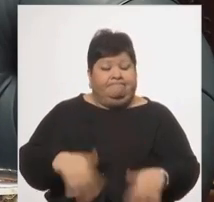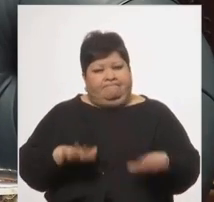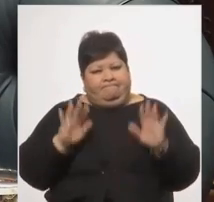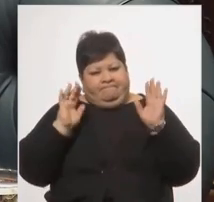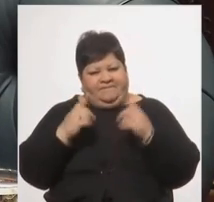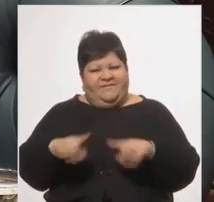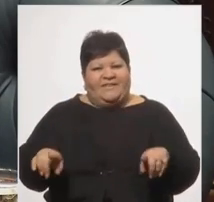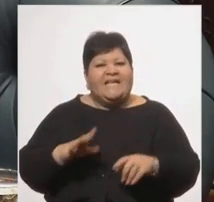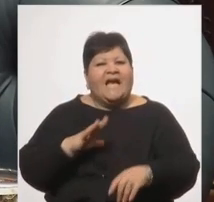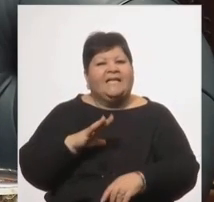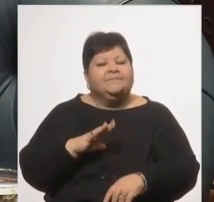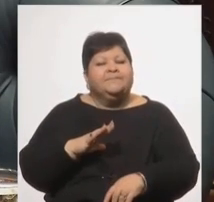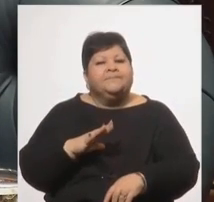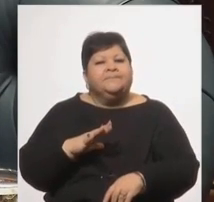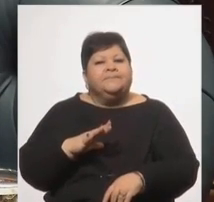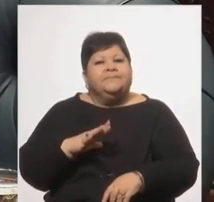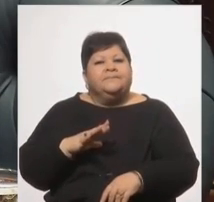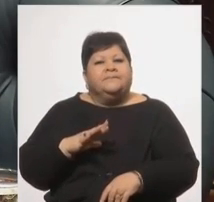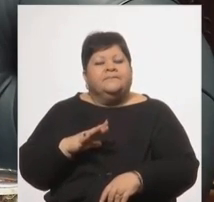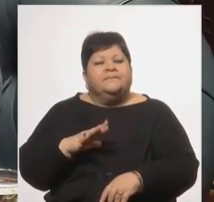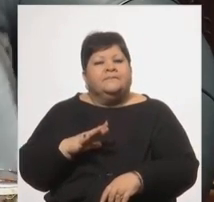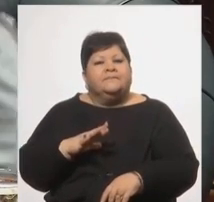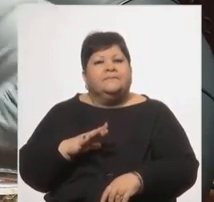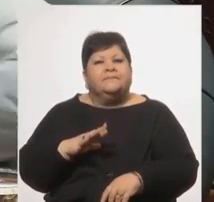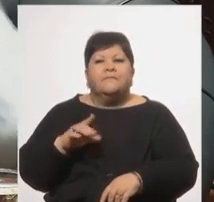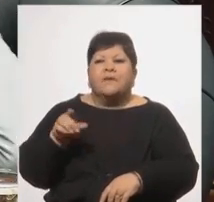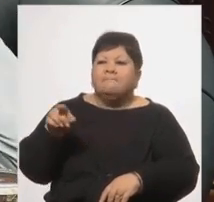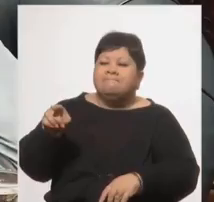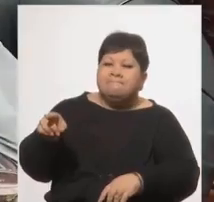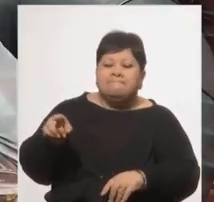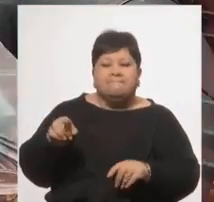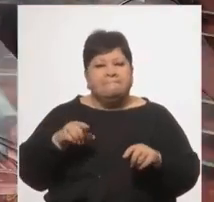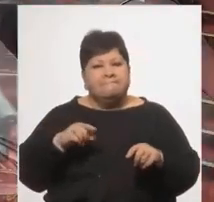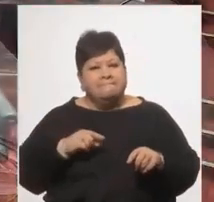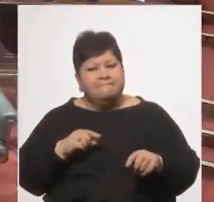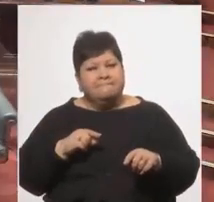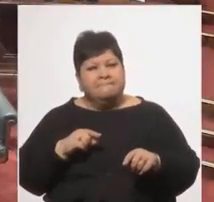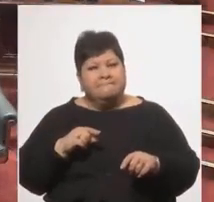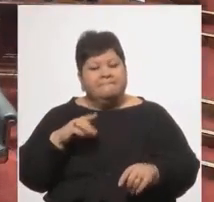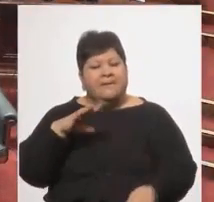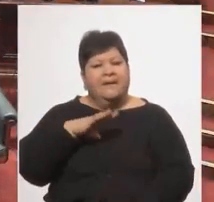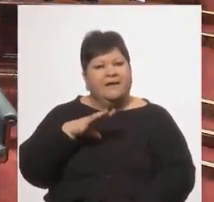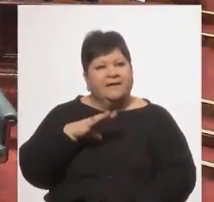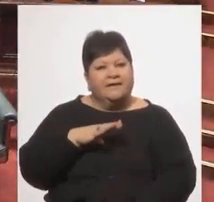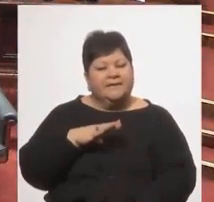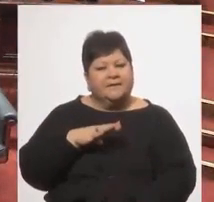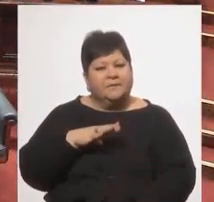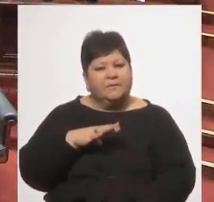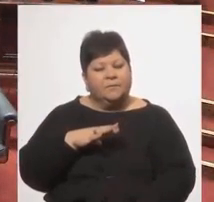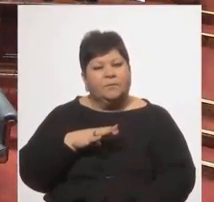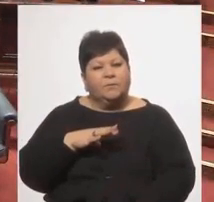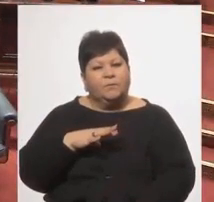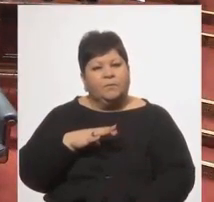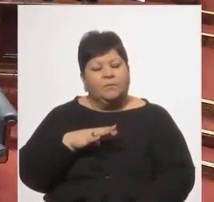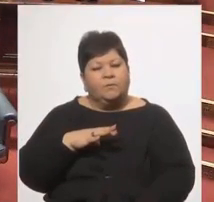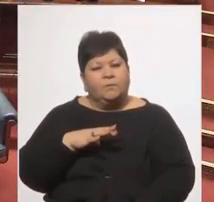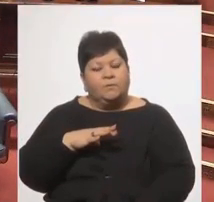Pero hay una referencia